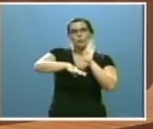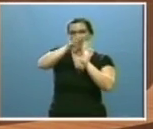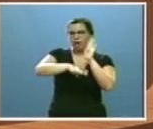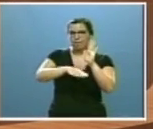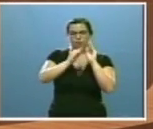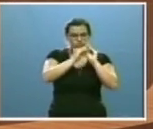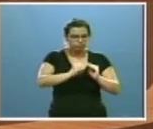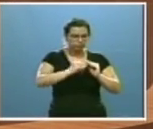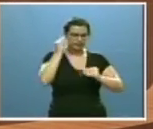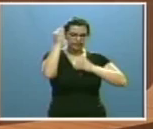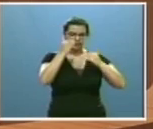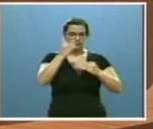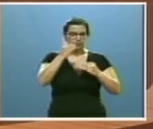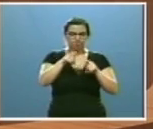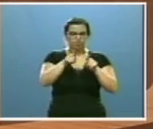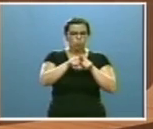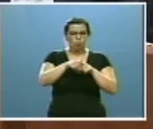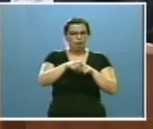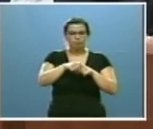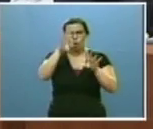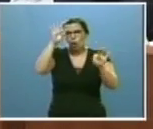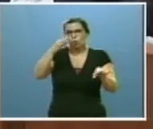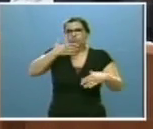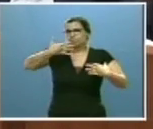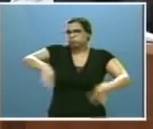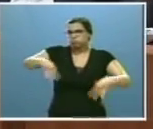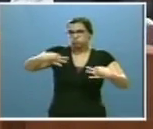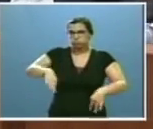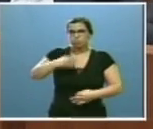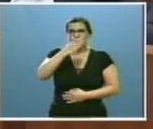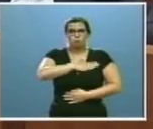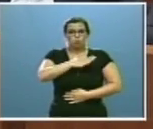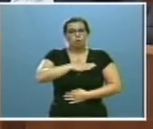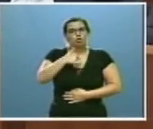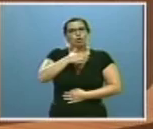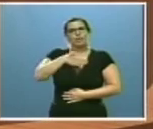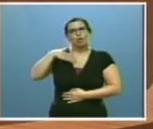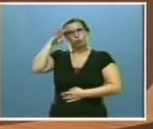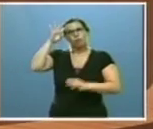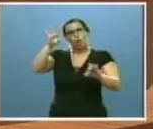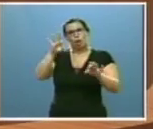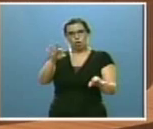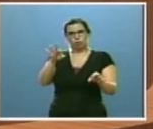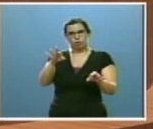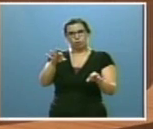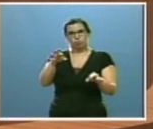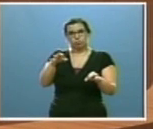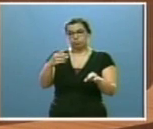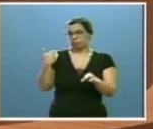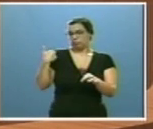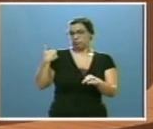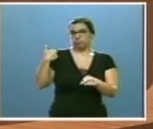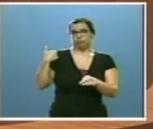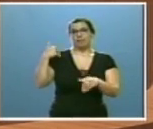honestidad. Que quiere ser coherente con el que defendí y defendimos durante las recientes